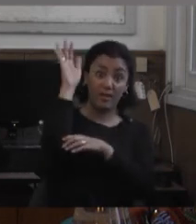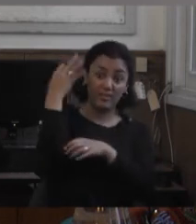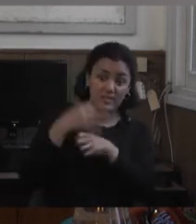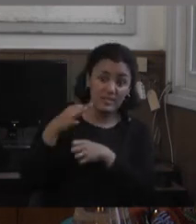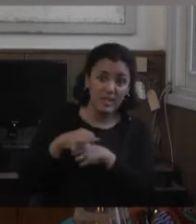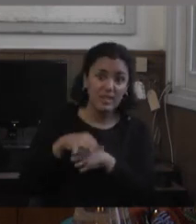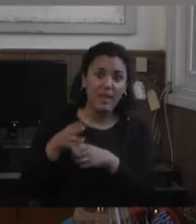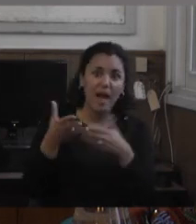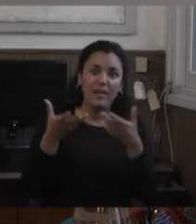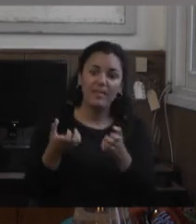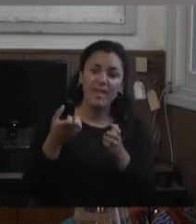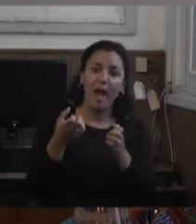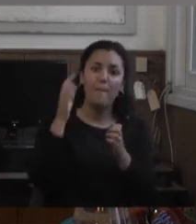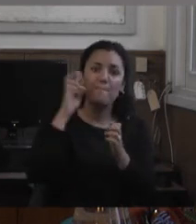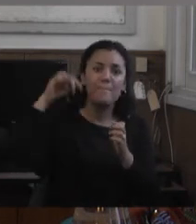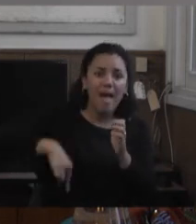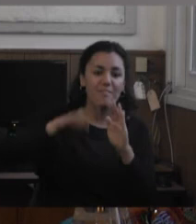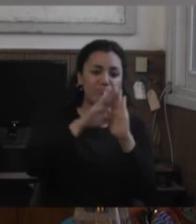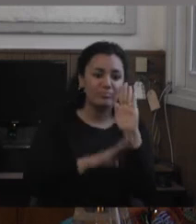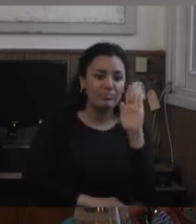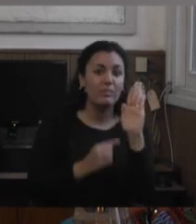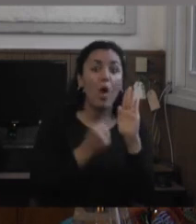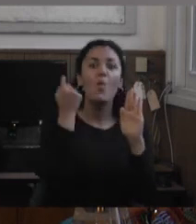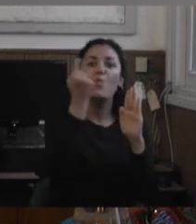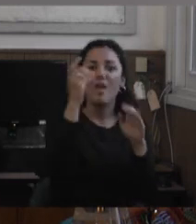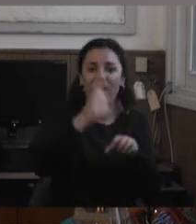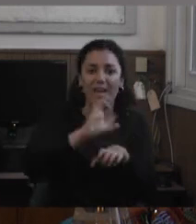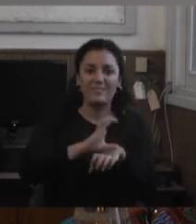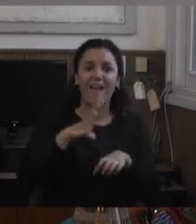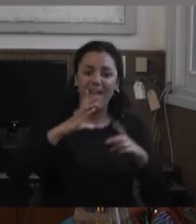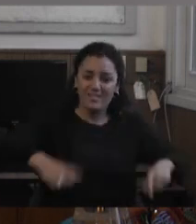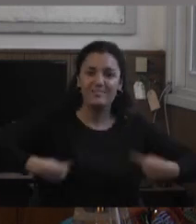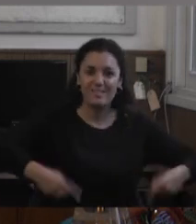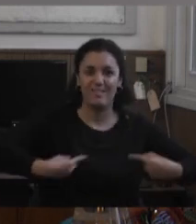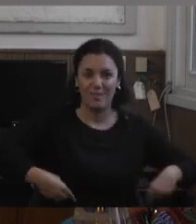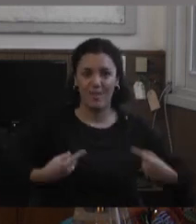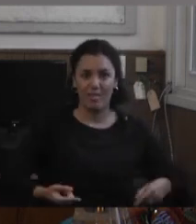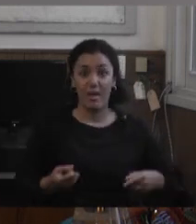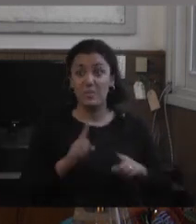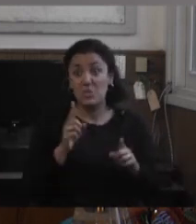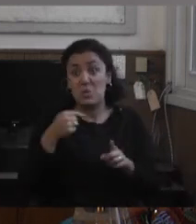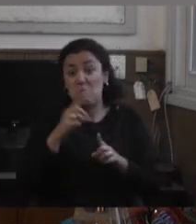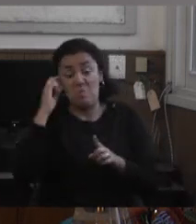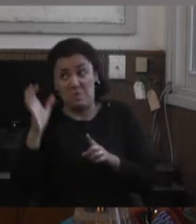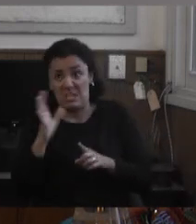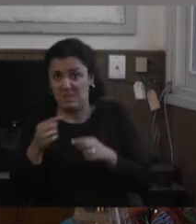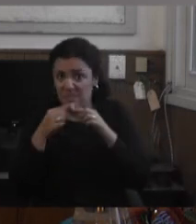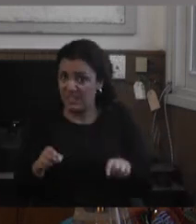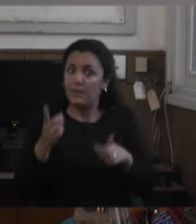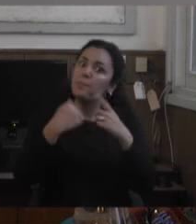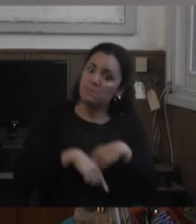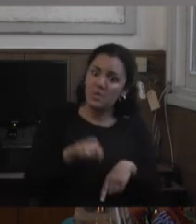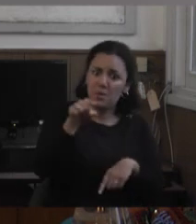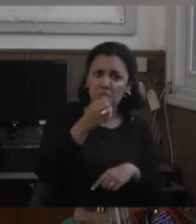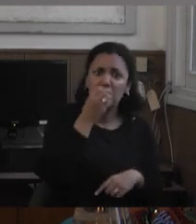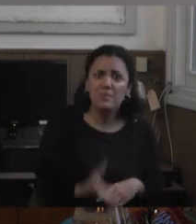currícula una clase de básquet en silla de ruedas entonces digo no era lo que yo me imaginaba pero estuvo buenísimo si así como básquet un